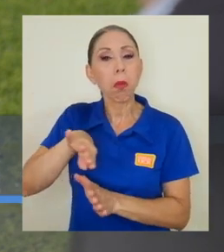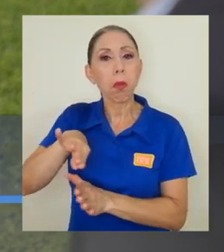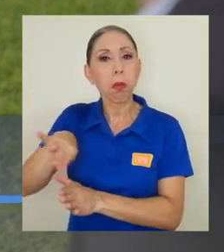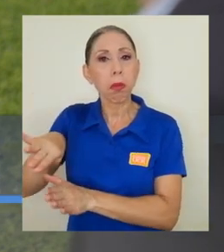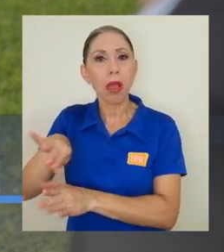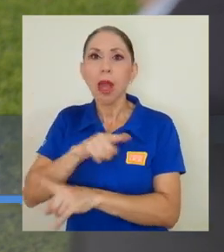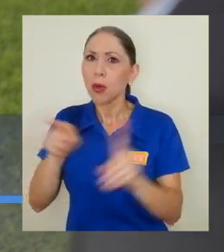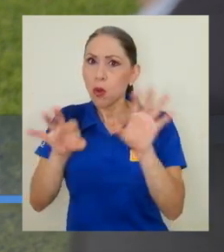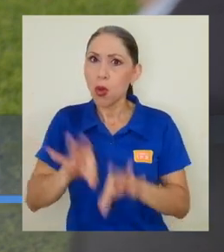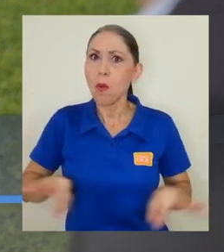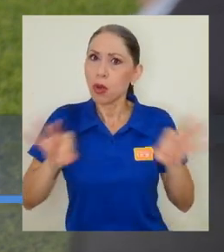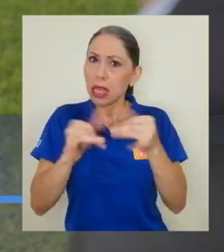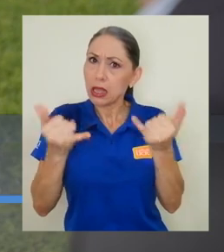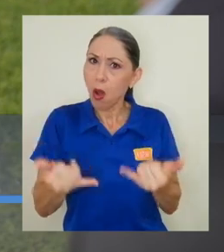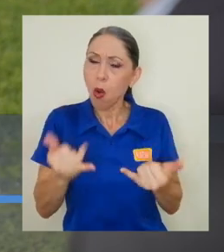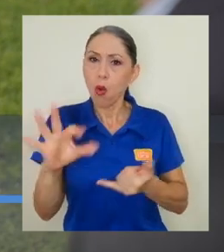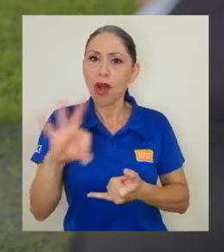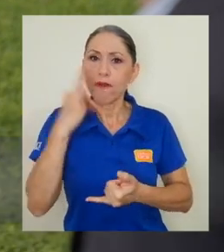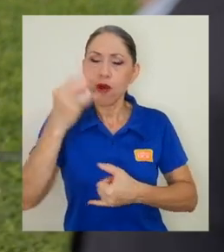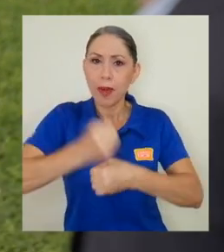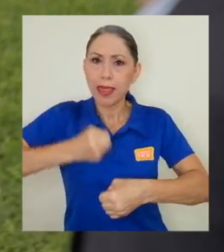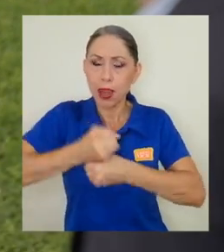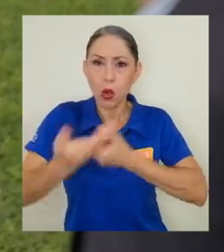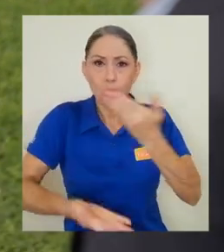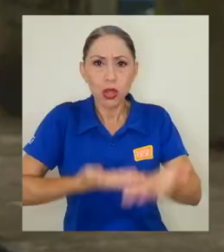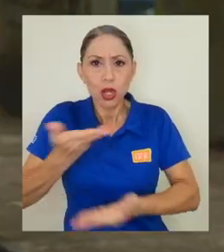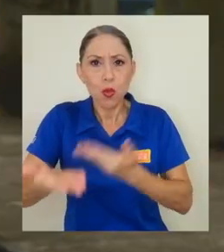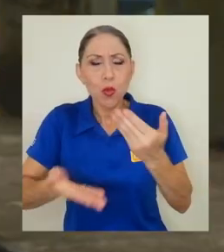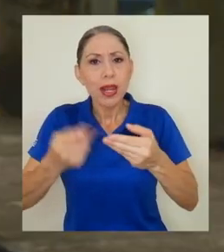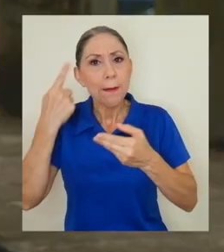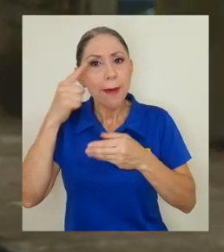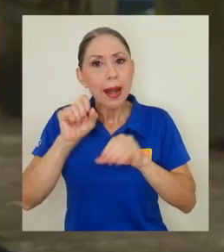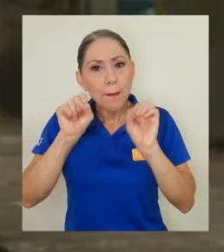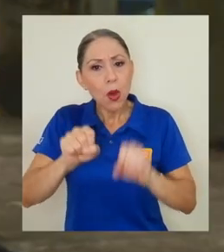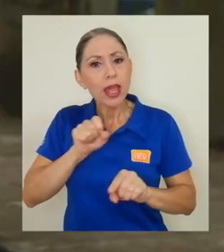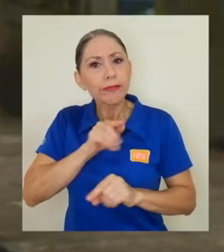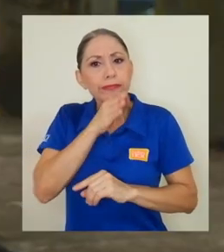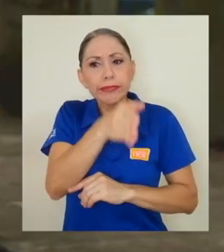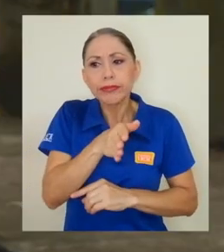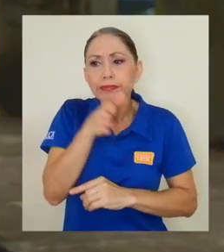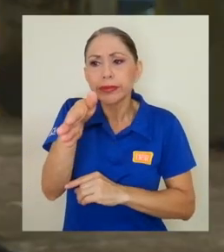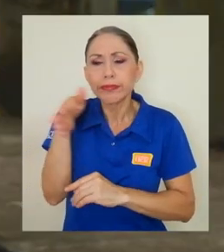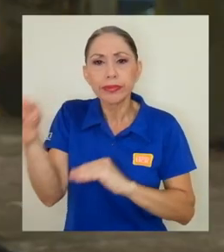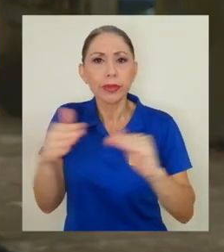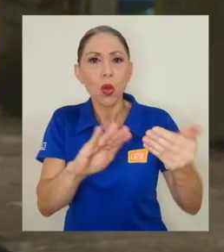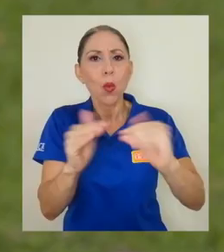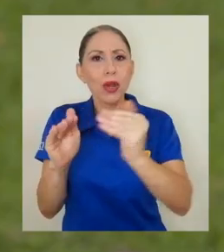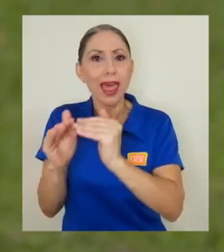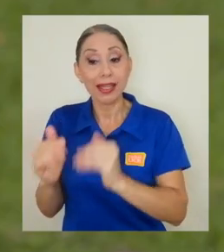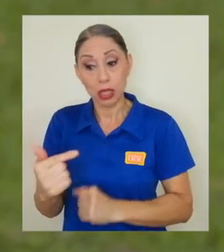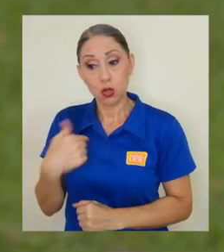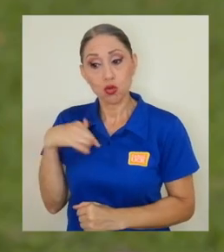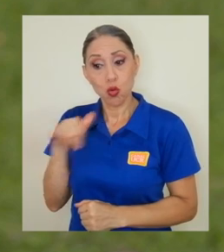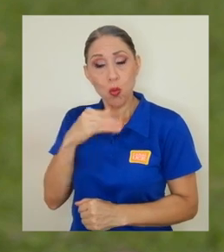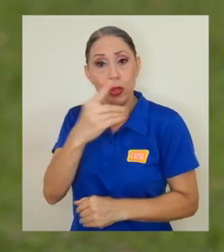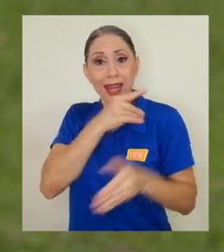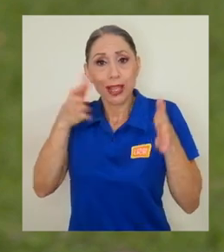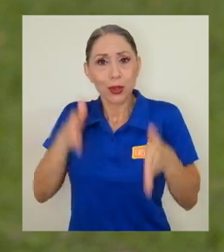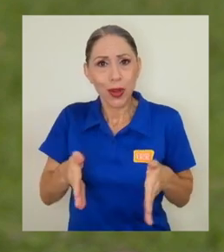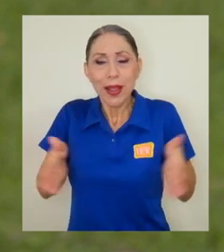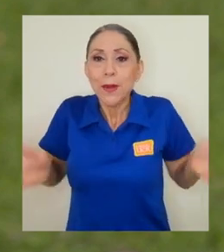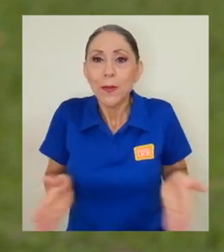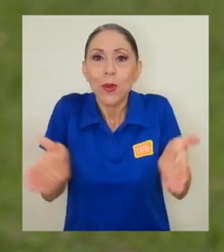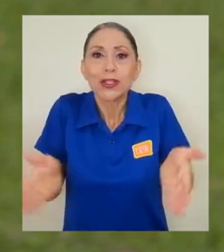pero me parece importante, es una forma de contribuir y de llegar a las comunidades. Y en ese sentido he impulsado desde la dirección la